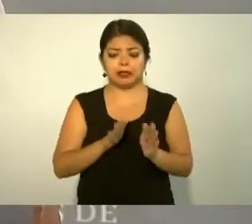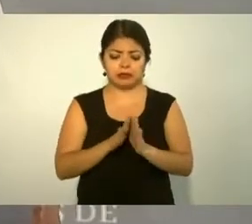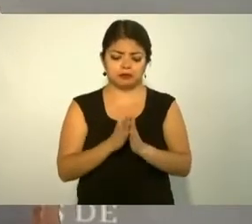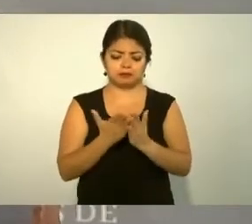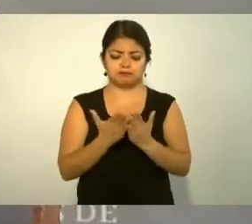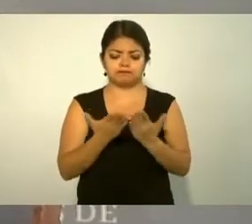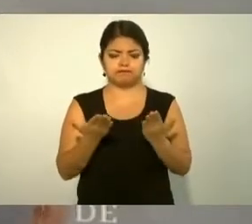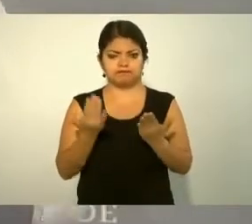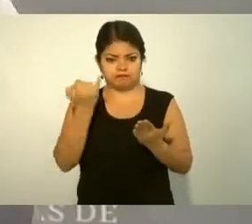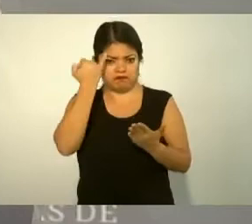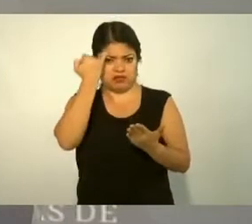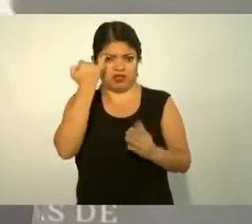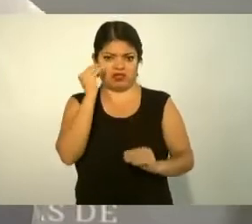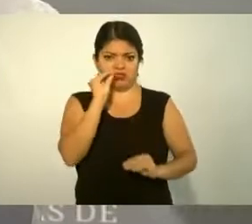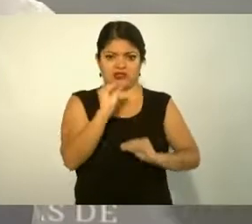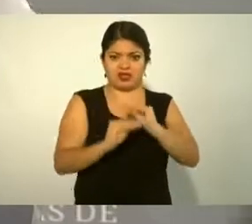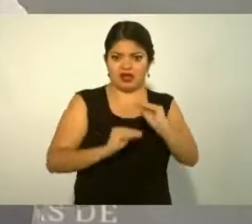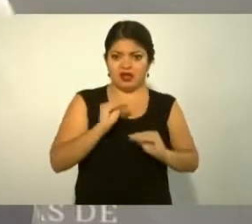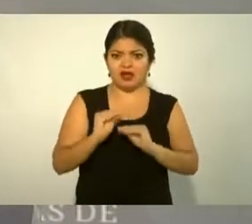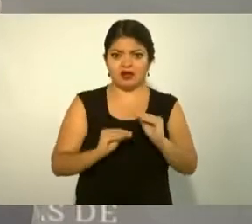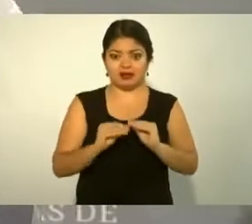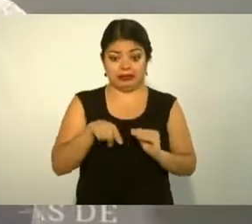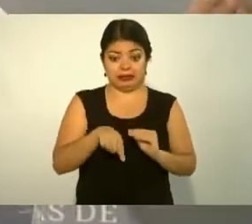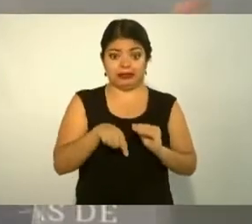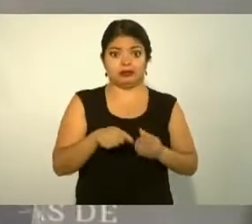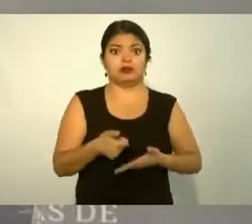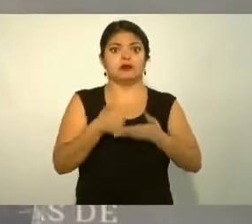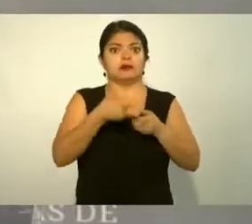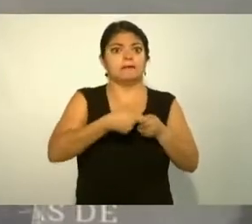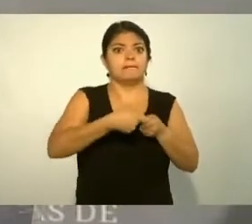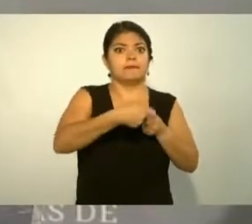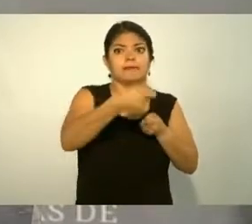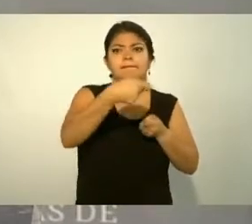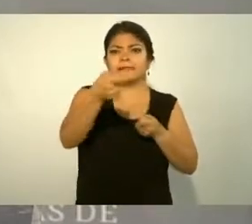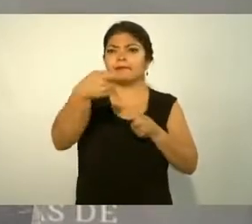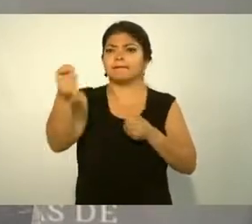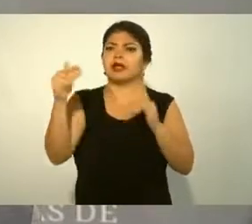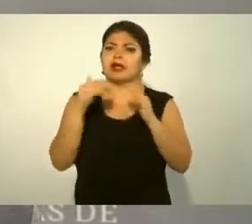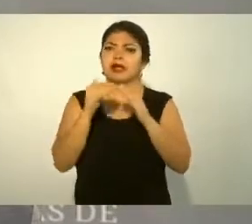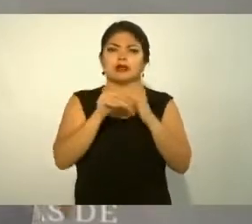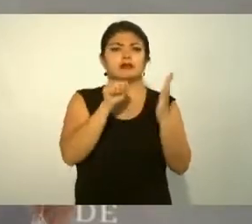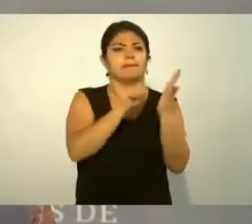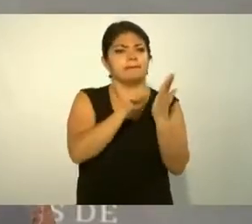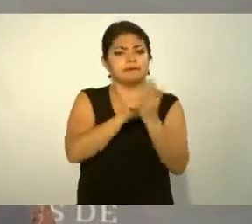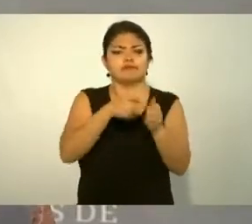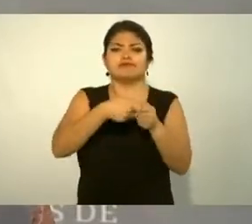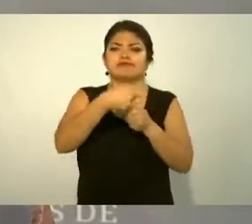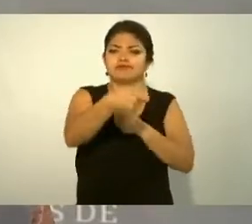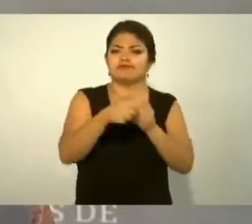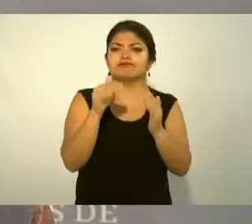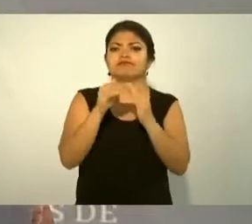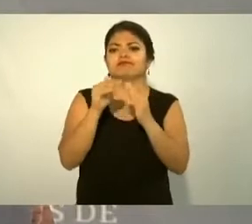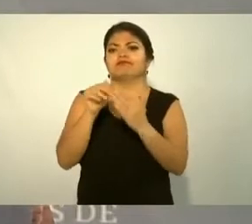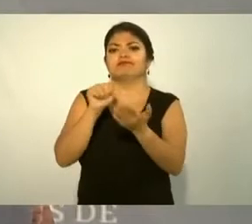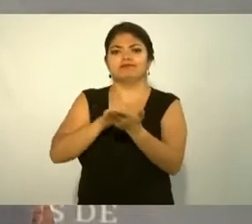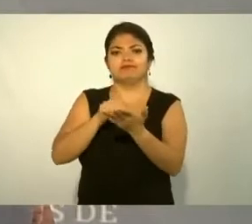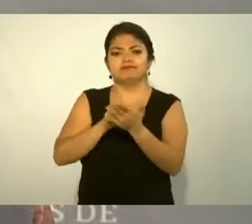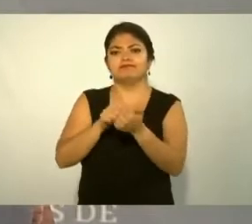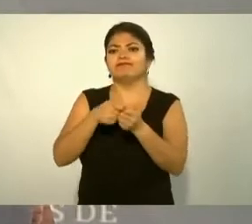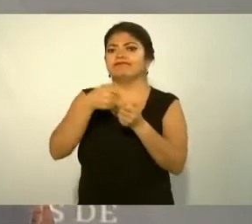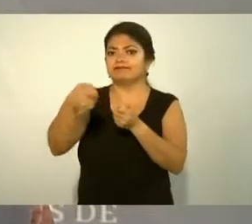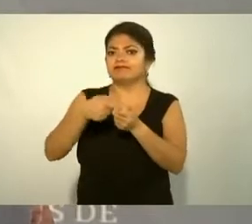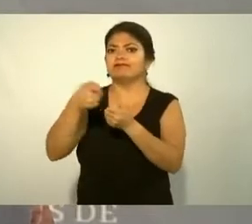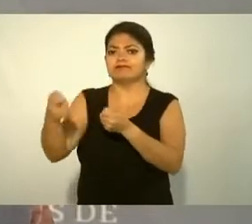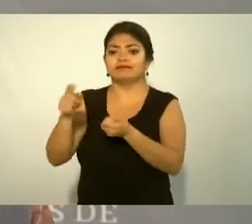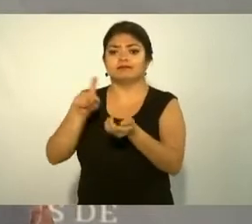que la vamos a distribuir casa por casa a todos los productores del